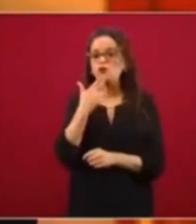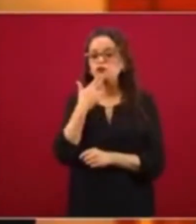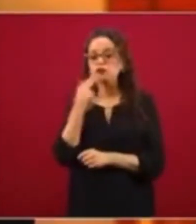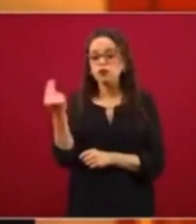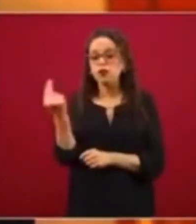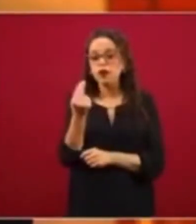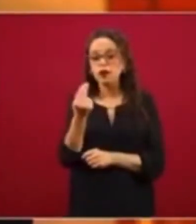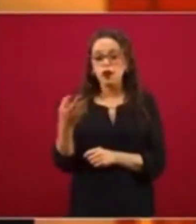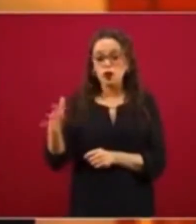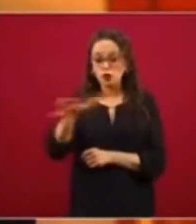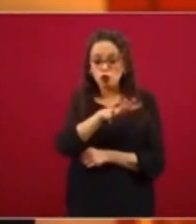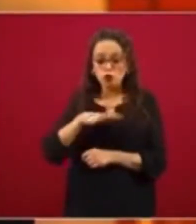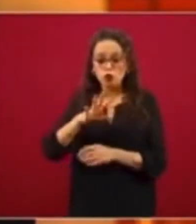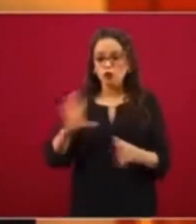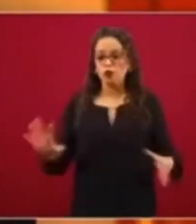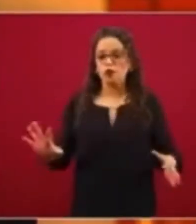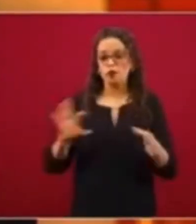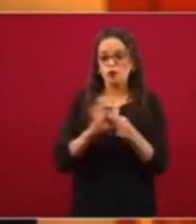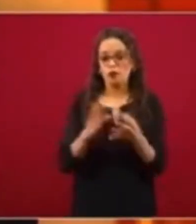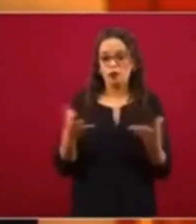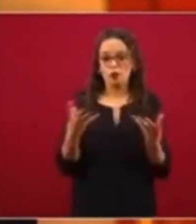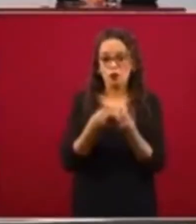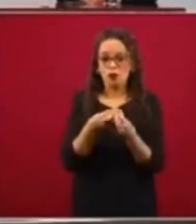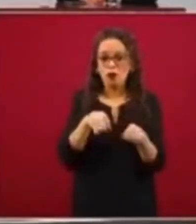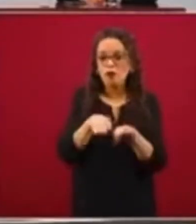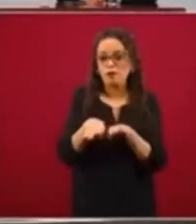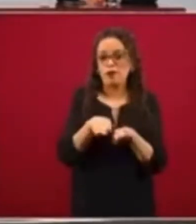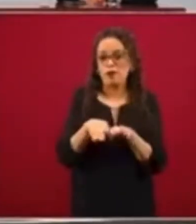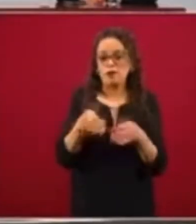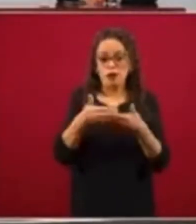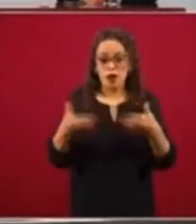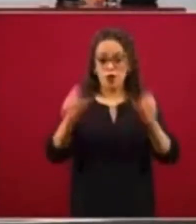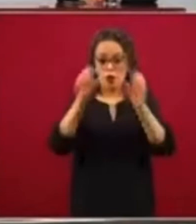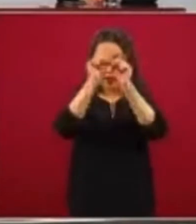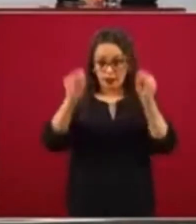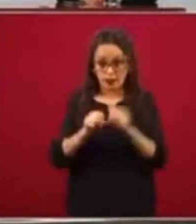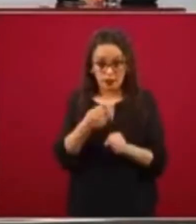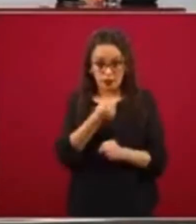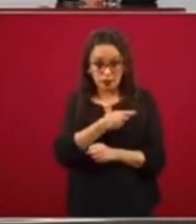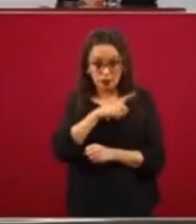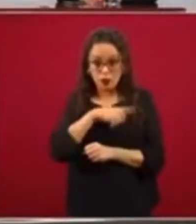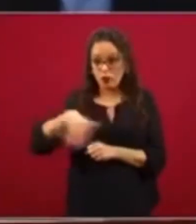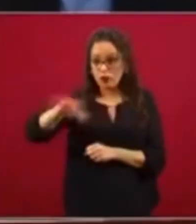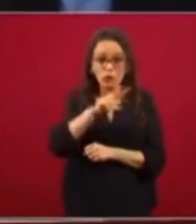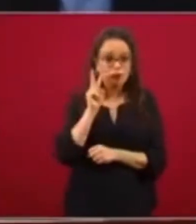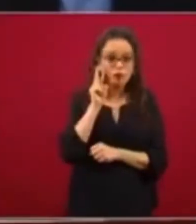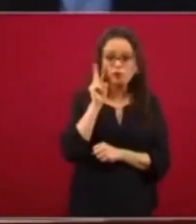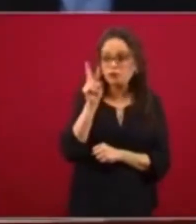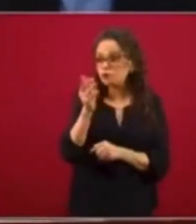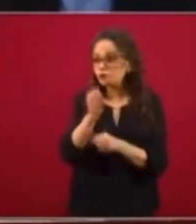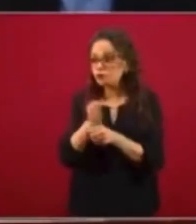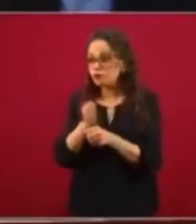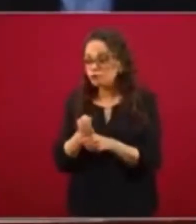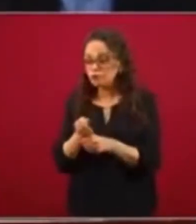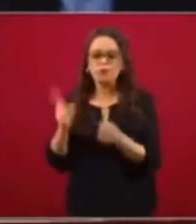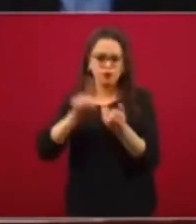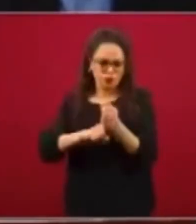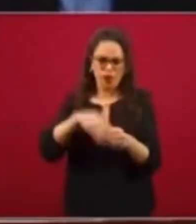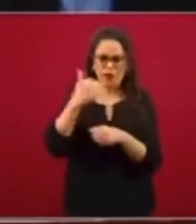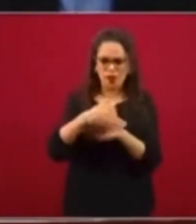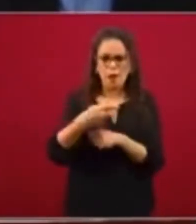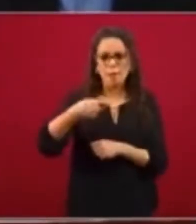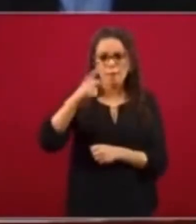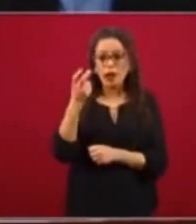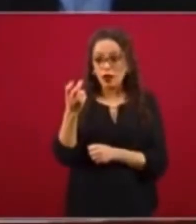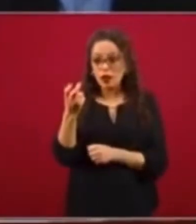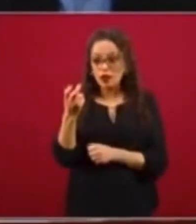de manera conjunta. Entonces, hoy estamos viendo un sistema de salud que, ciertamente de manera temporal, quitó las barreras de la